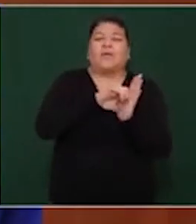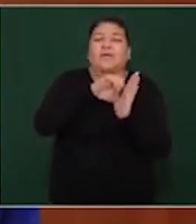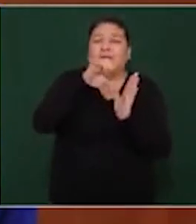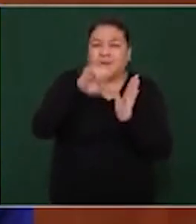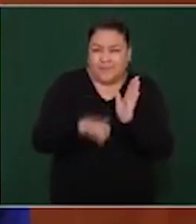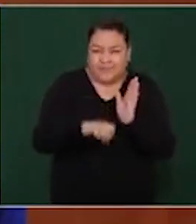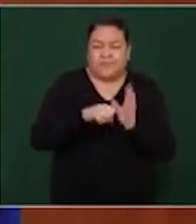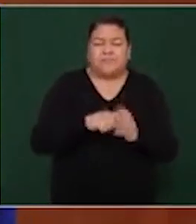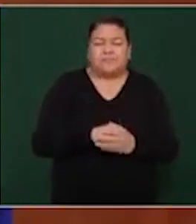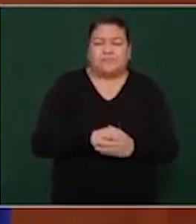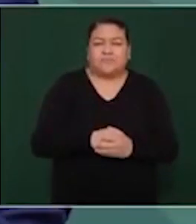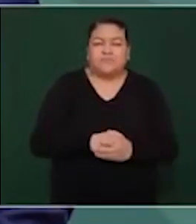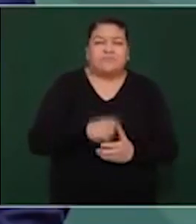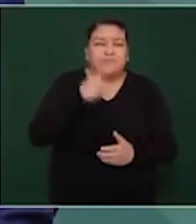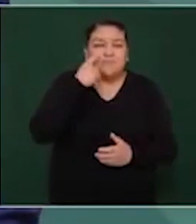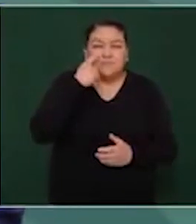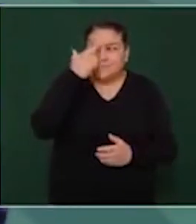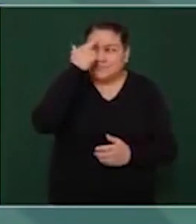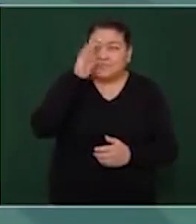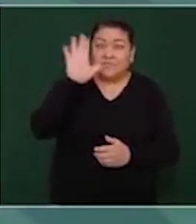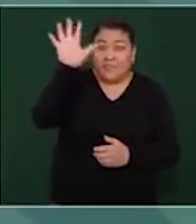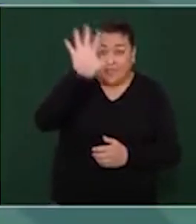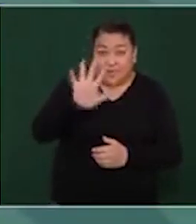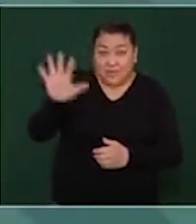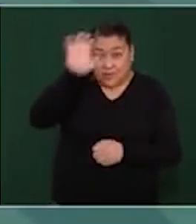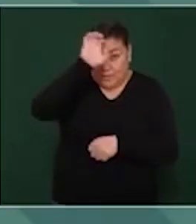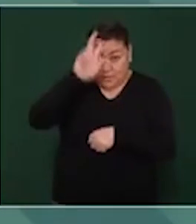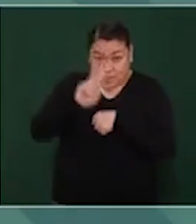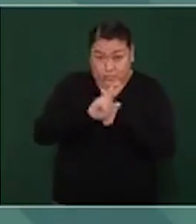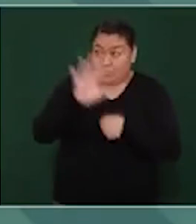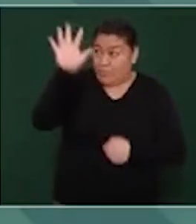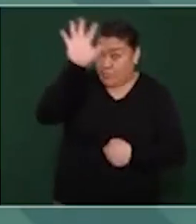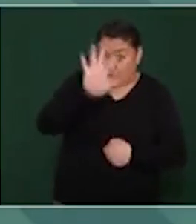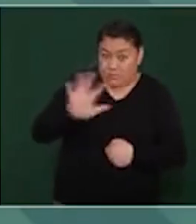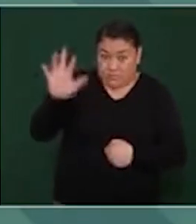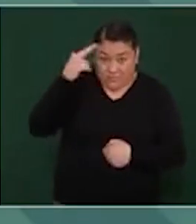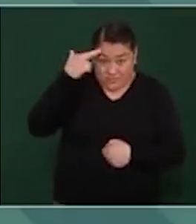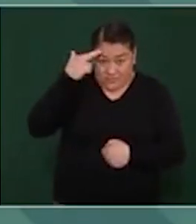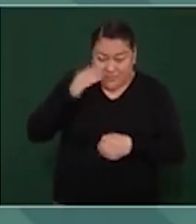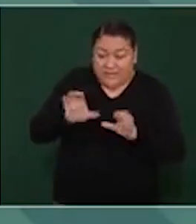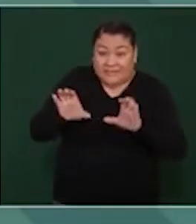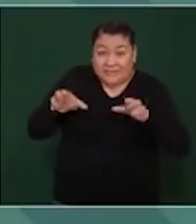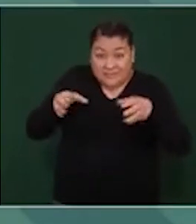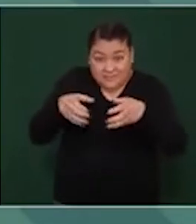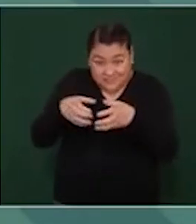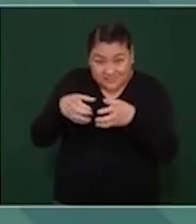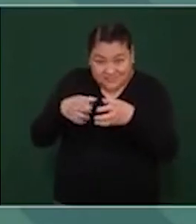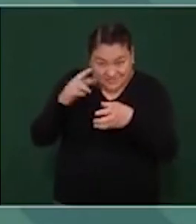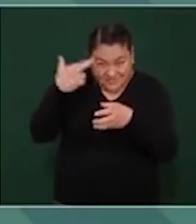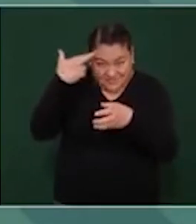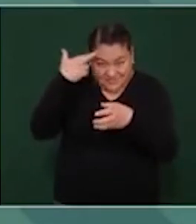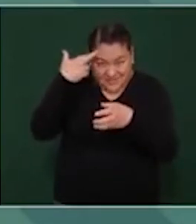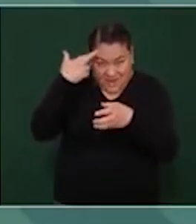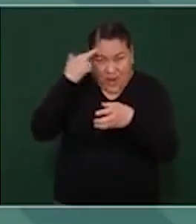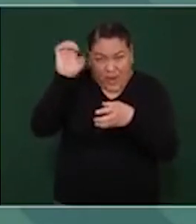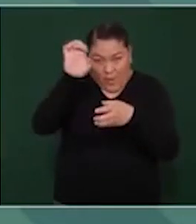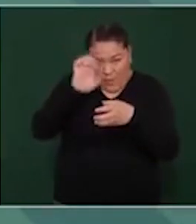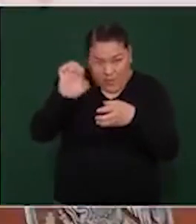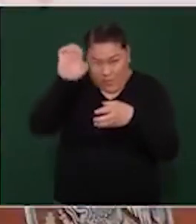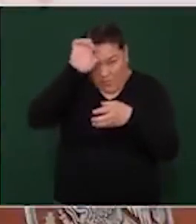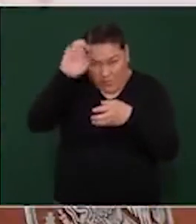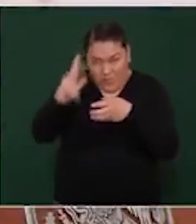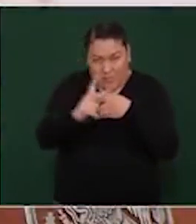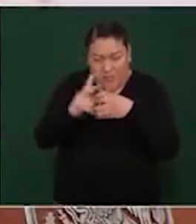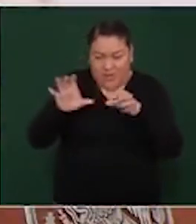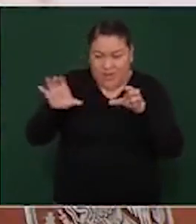que sucedió en Europa. En empezaron con la comunidad europea